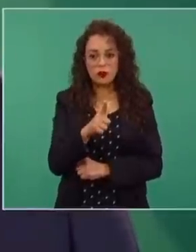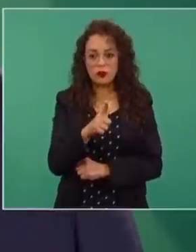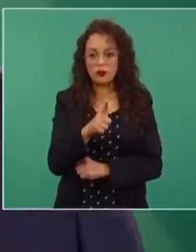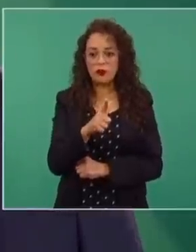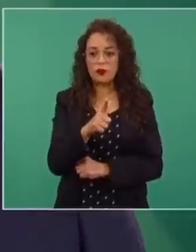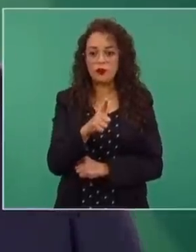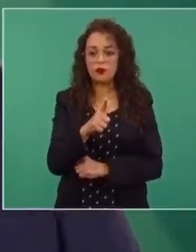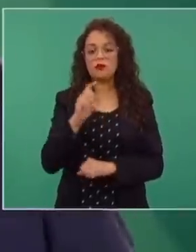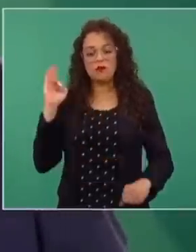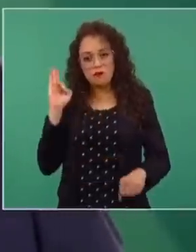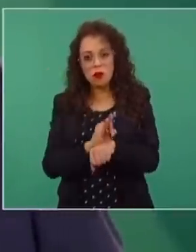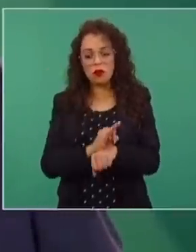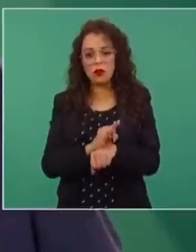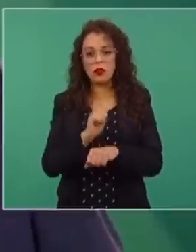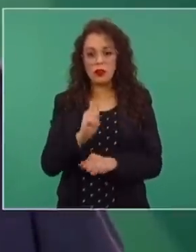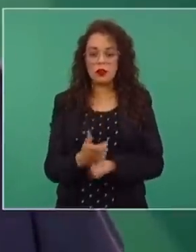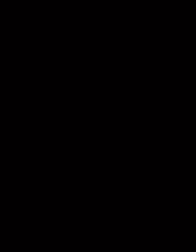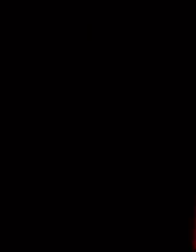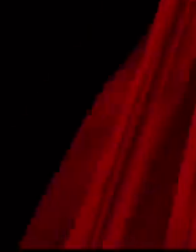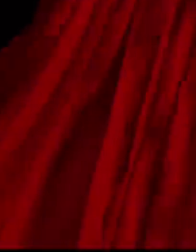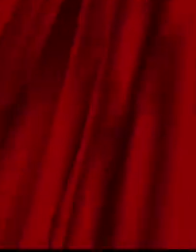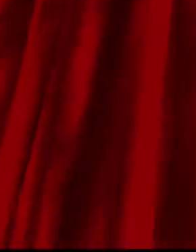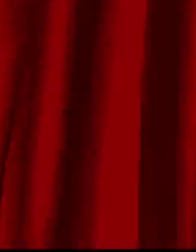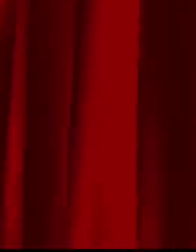se proteja la economía popular.